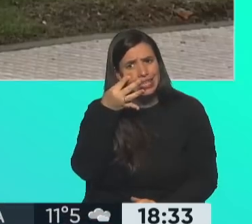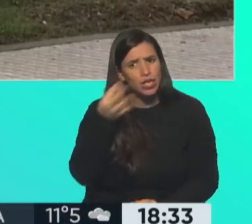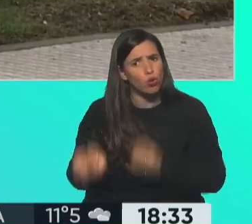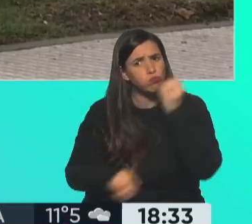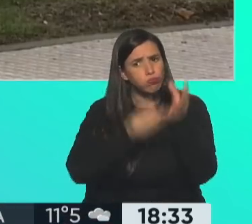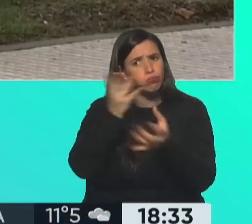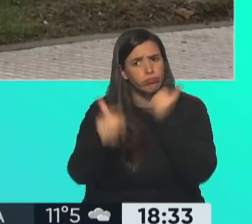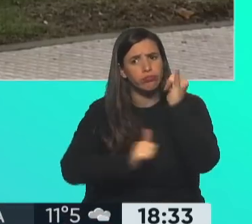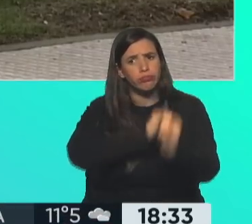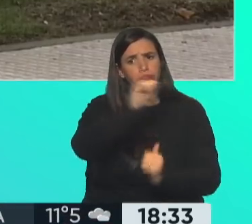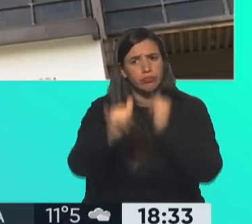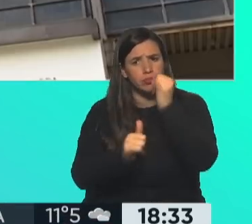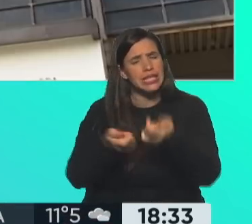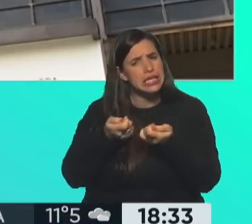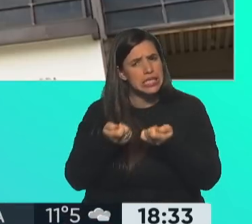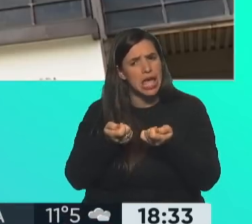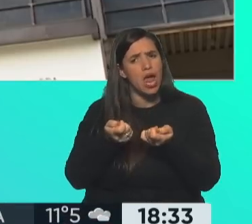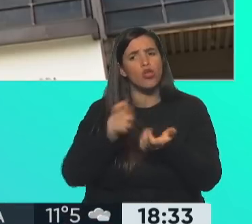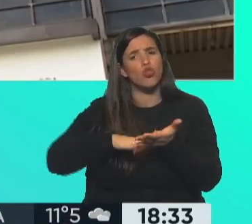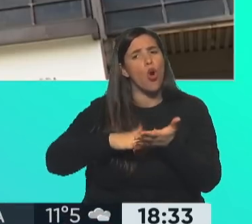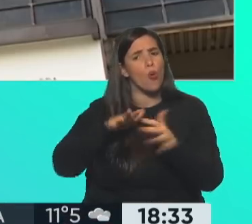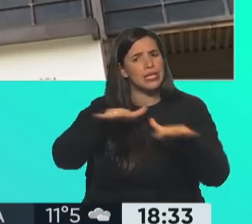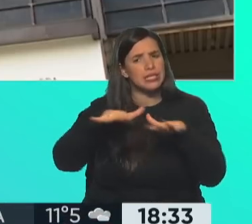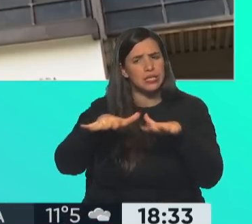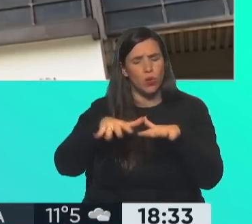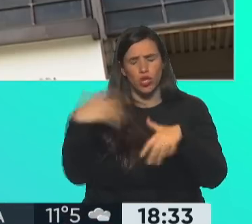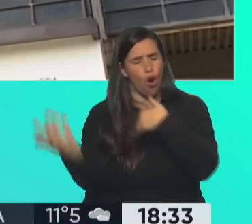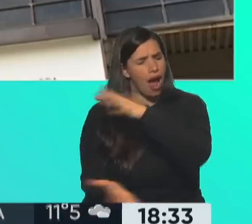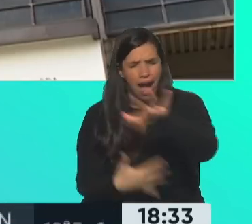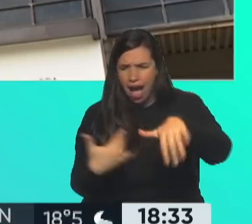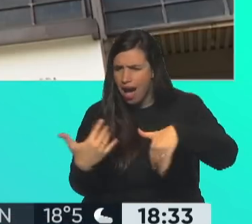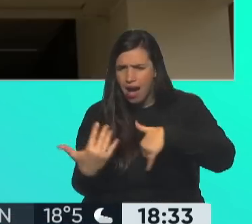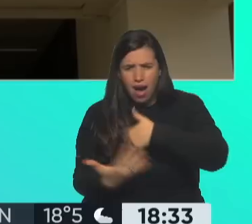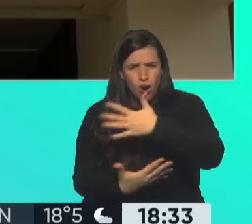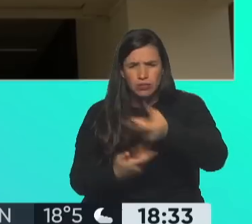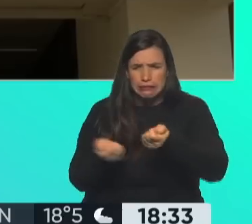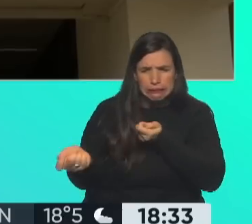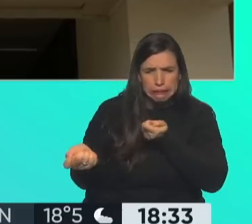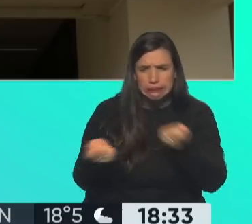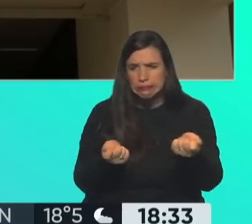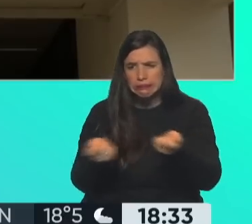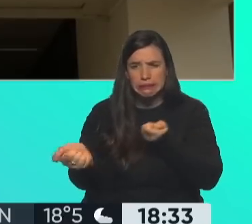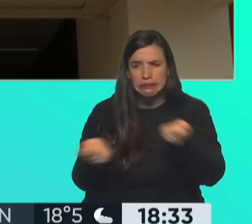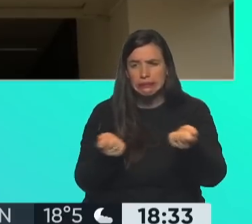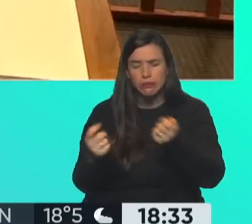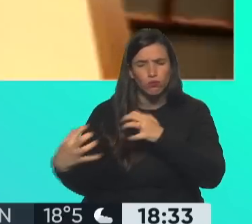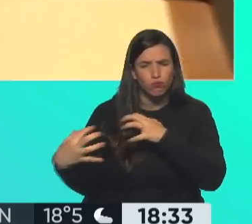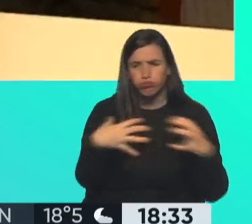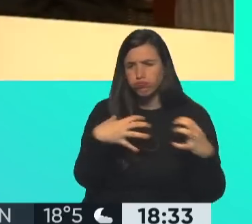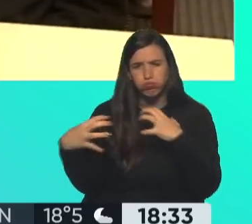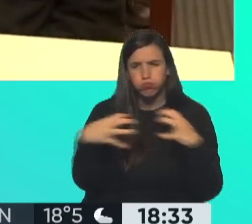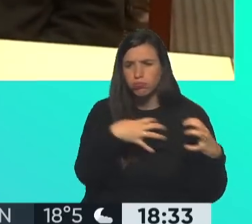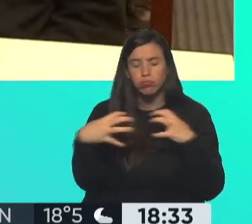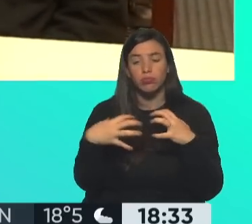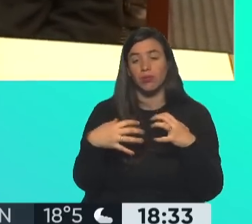insistieron en hablar de una situación de caos, de tirantés, de riñas en el